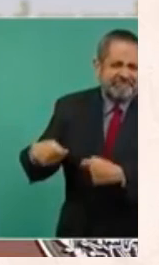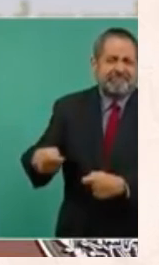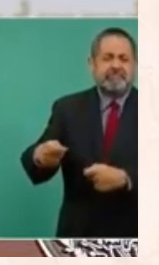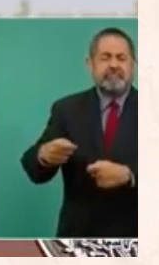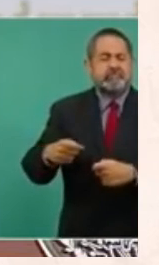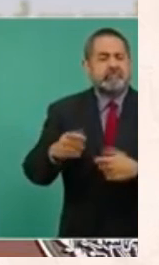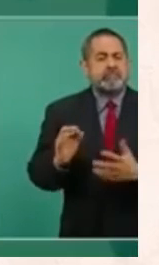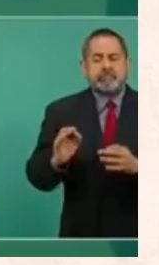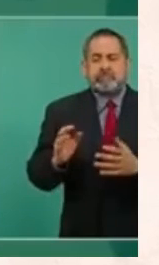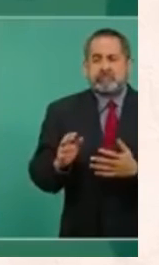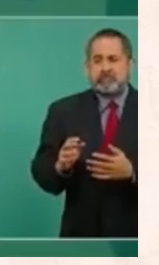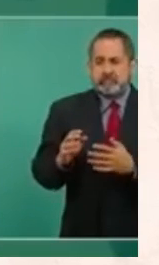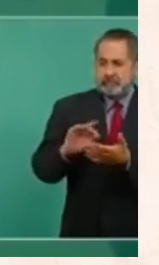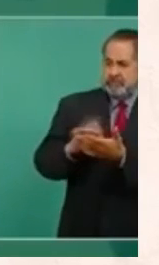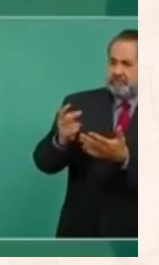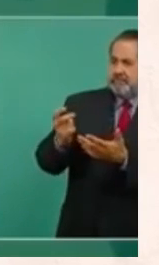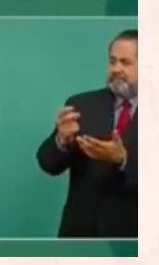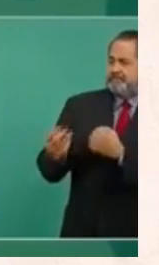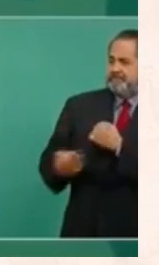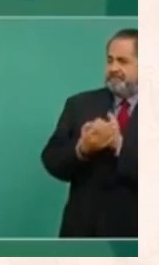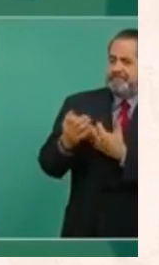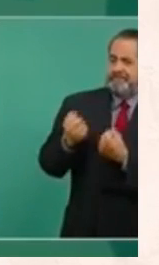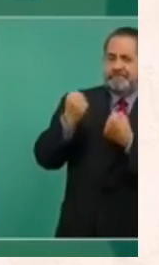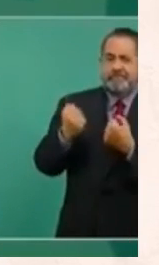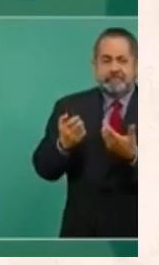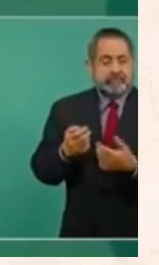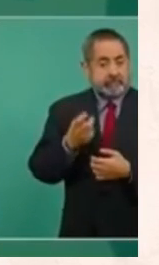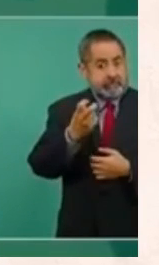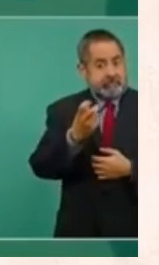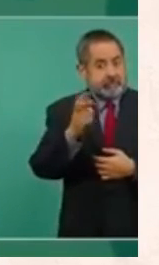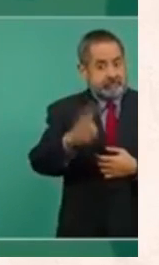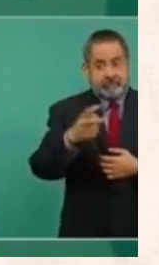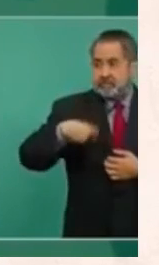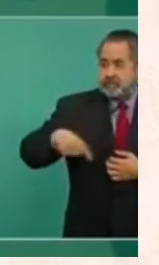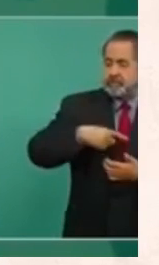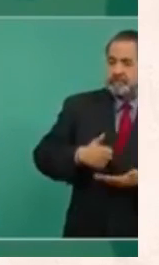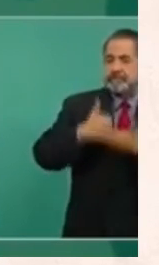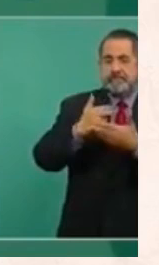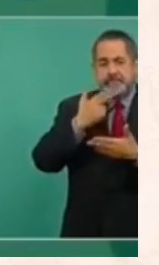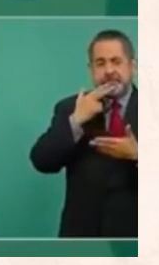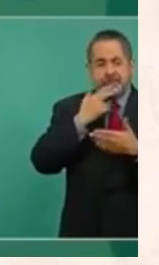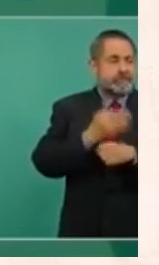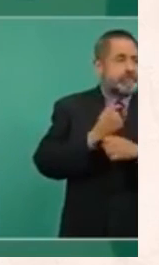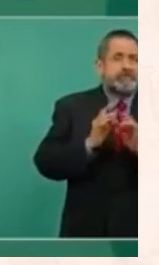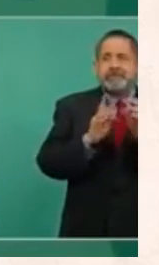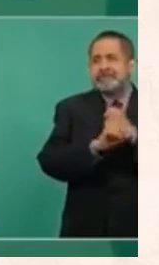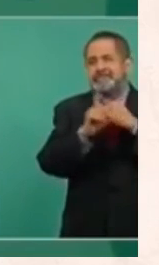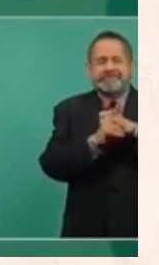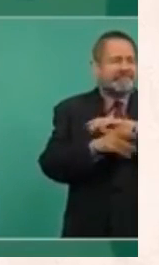quién sabe qué sería de México si lo que nos ha ayudado a enfrentar todas las calamidades